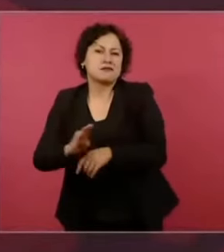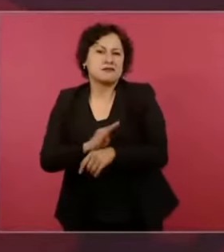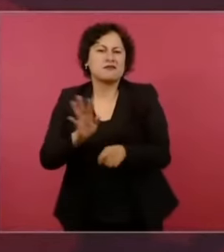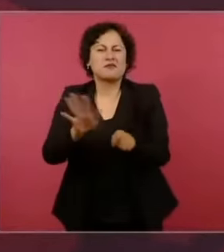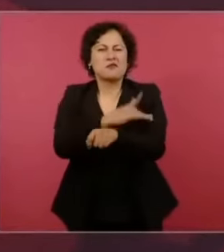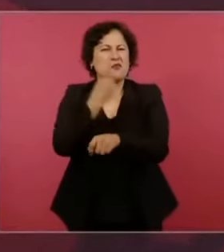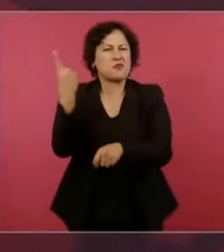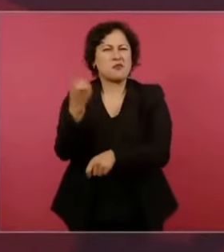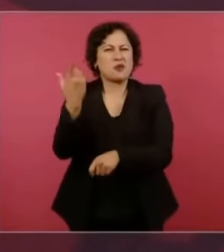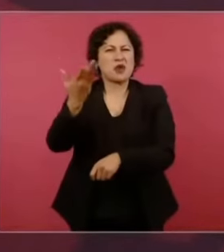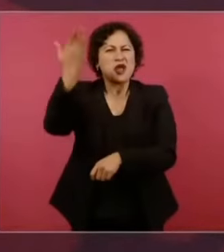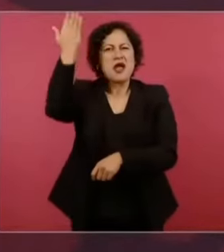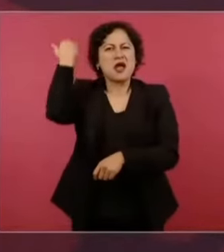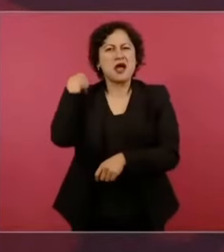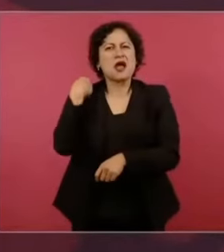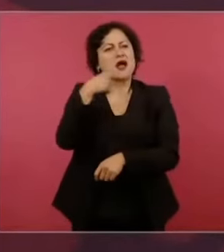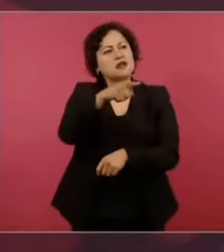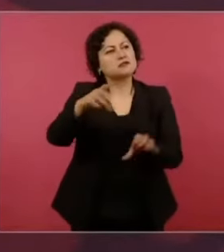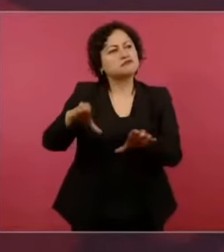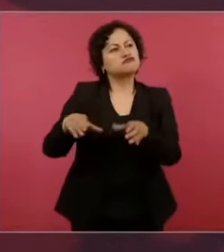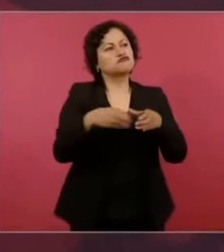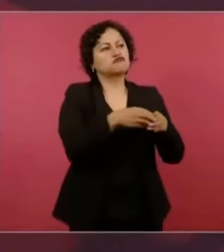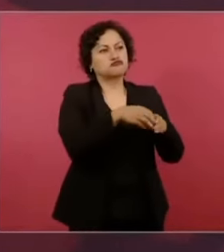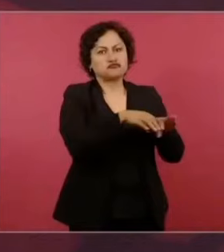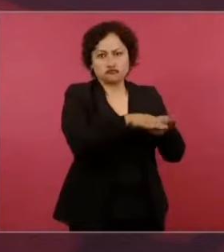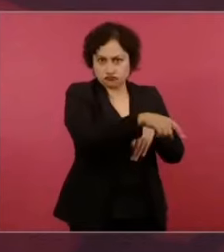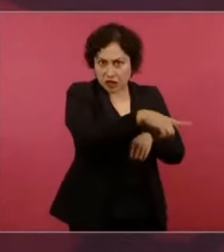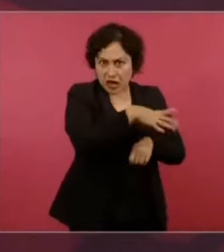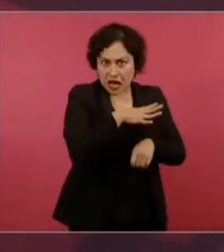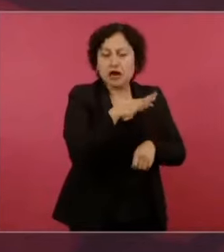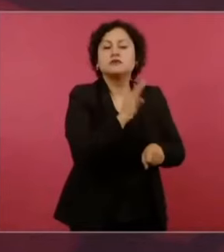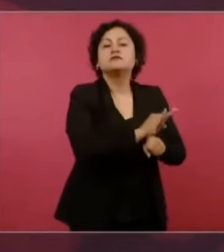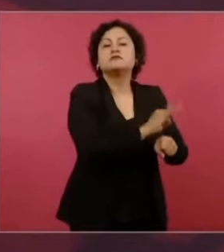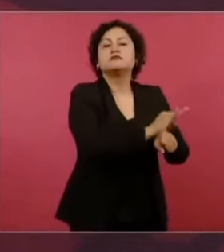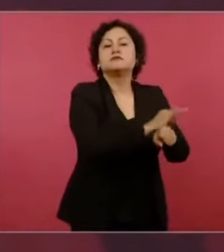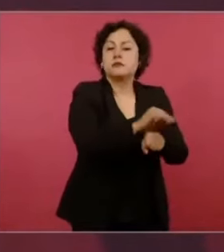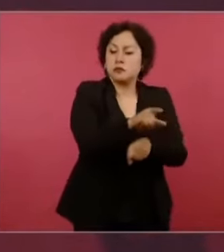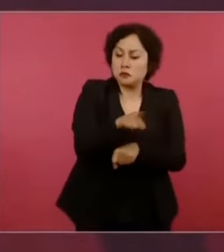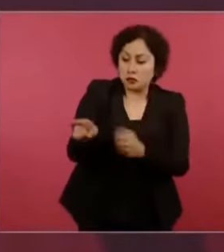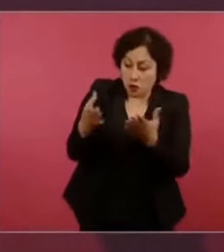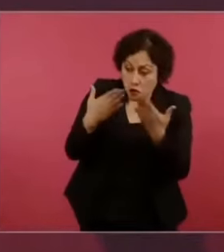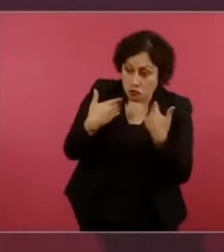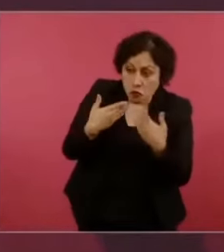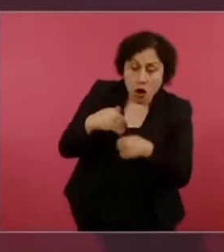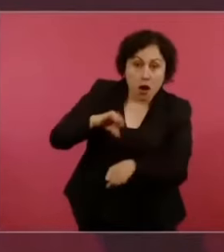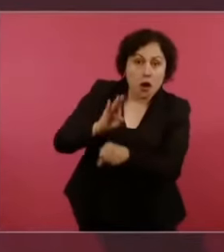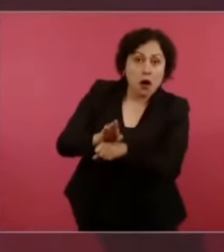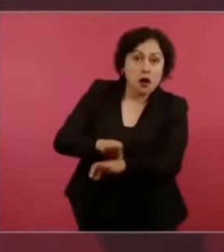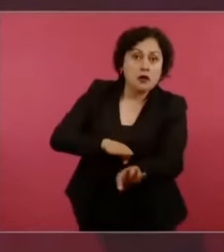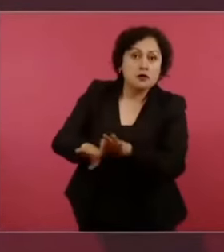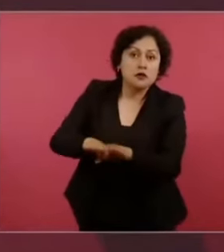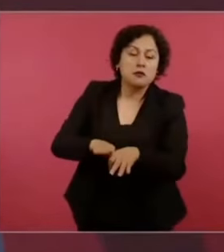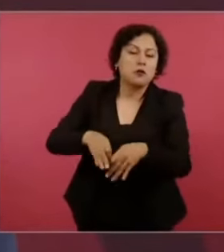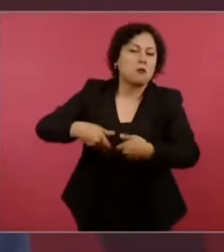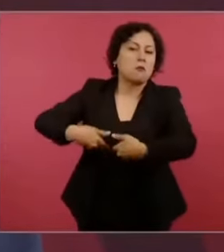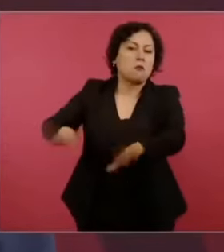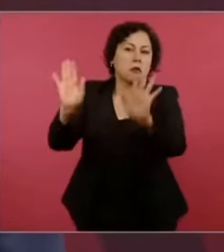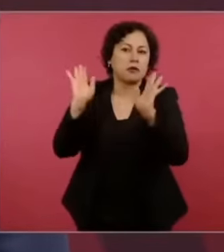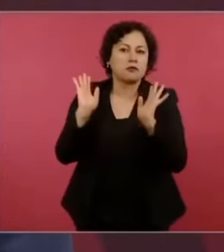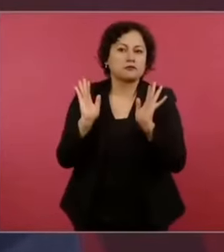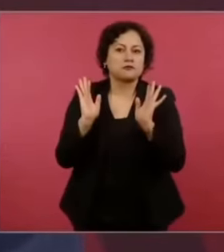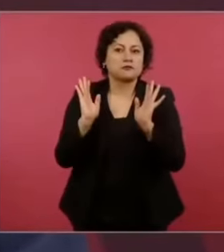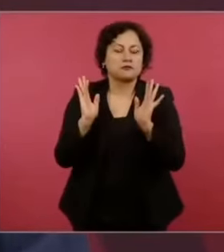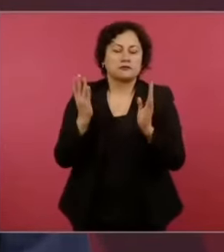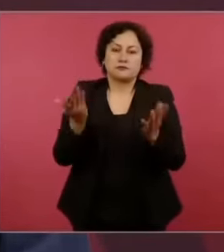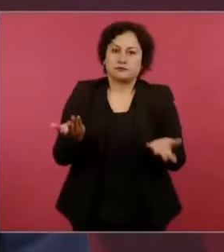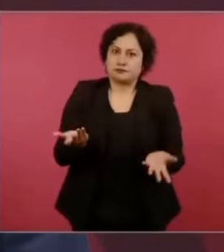pero llevado al hecho práctico. Y por otro lado, una derechaviencia a los sistemas de salud del